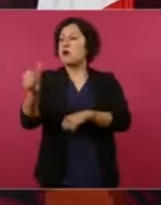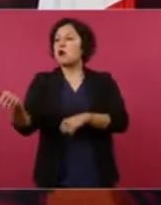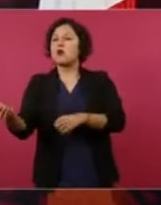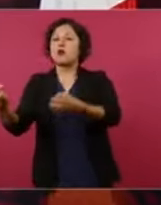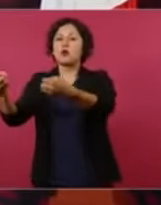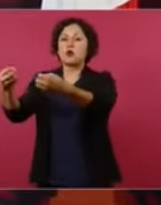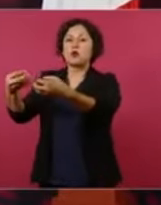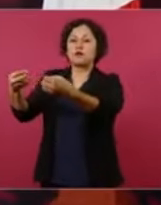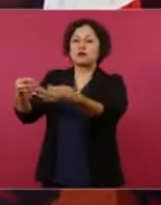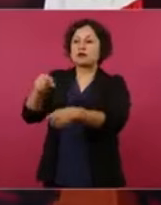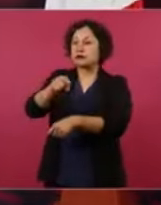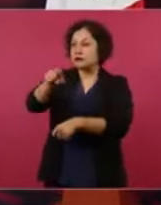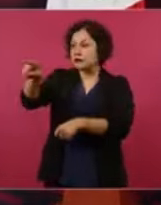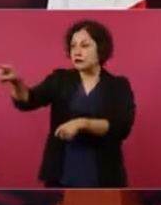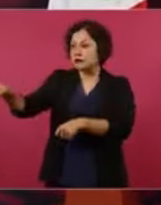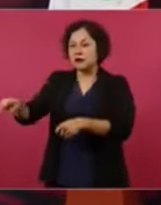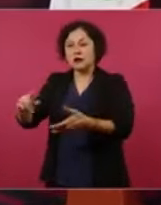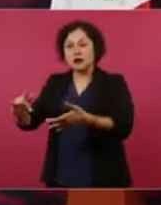claves.